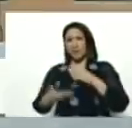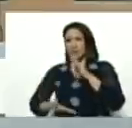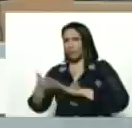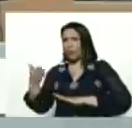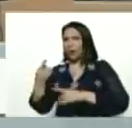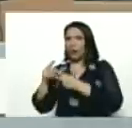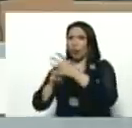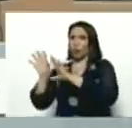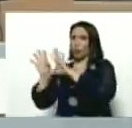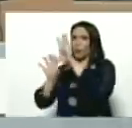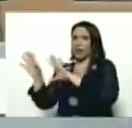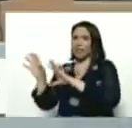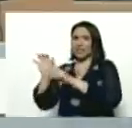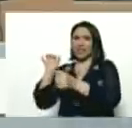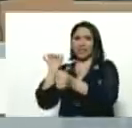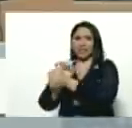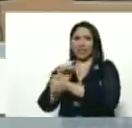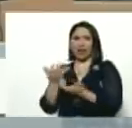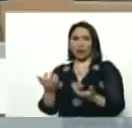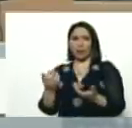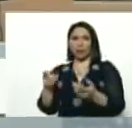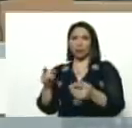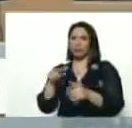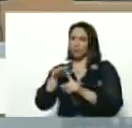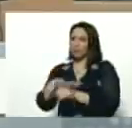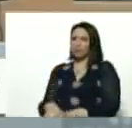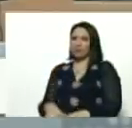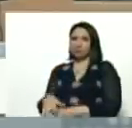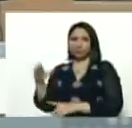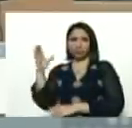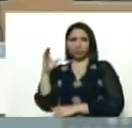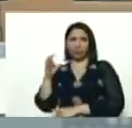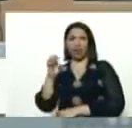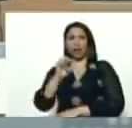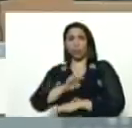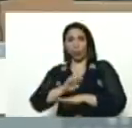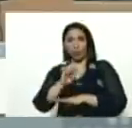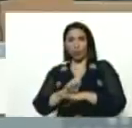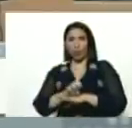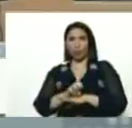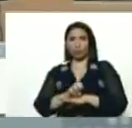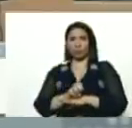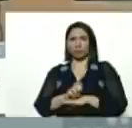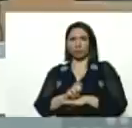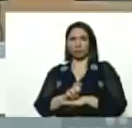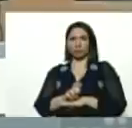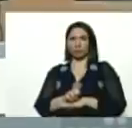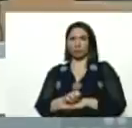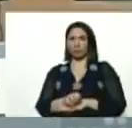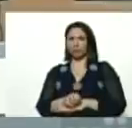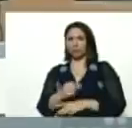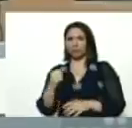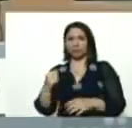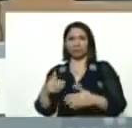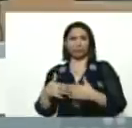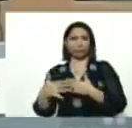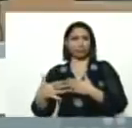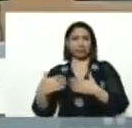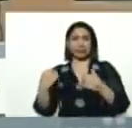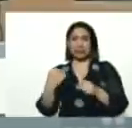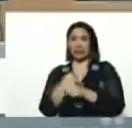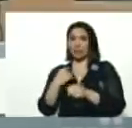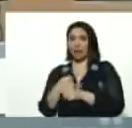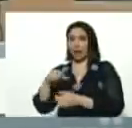a ser despreciados, en Colombia, en Ecuador, a ser pateados, a pasar, roncha, en